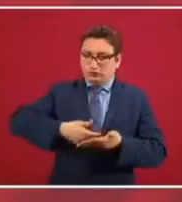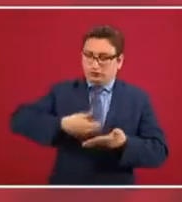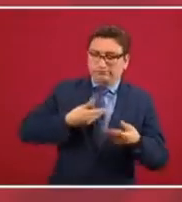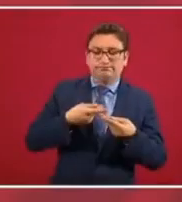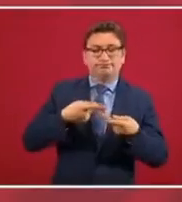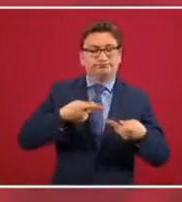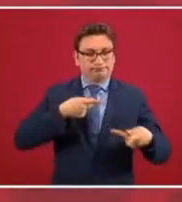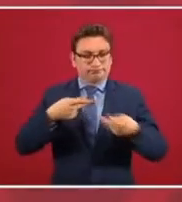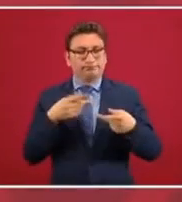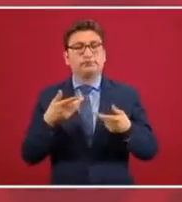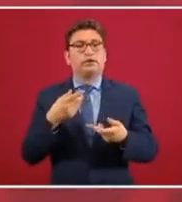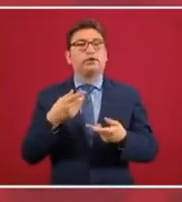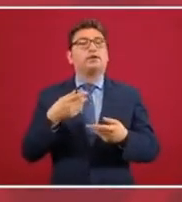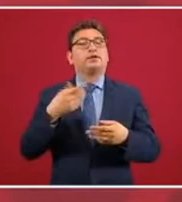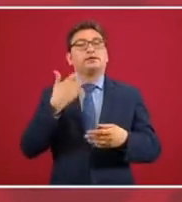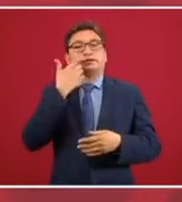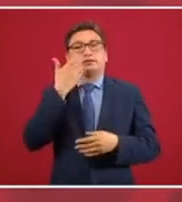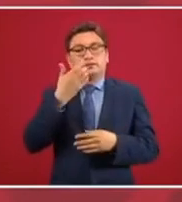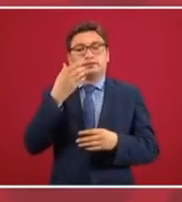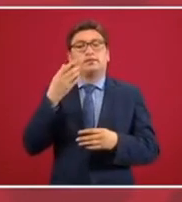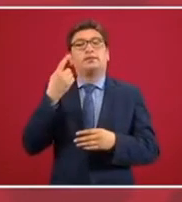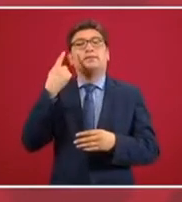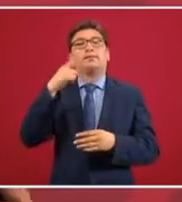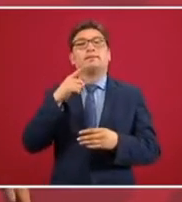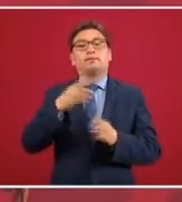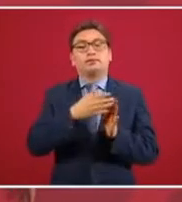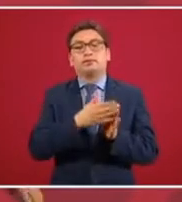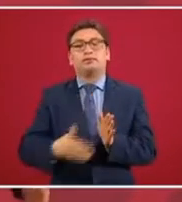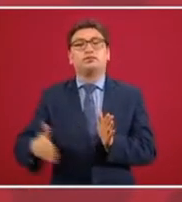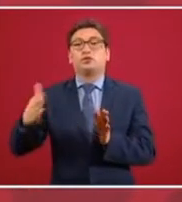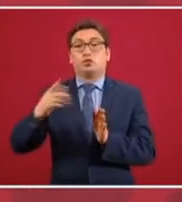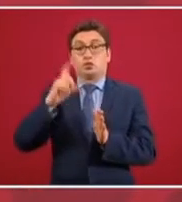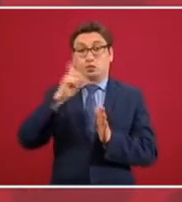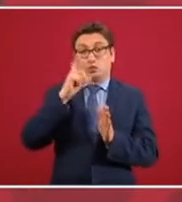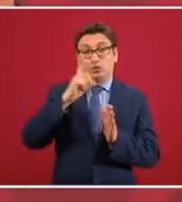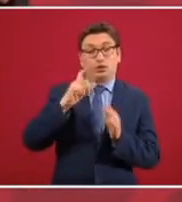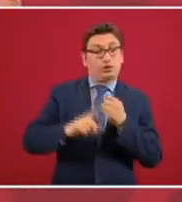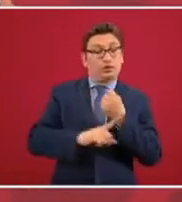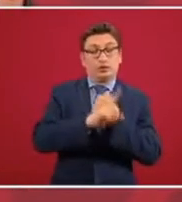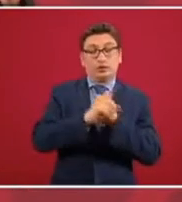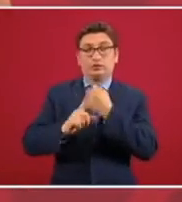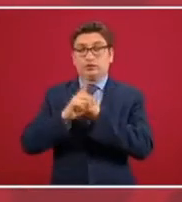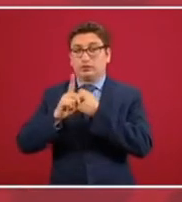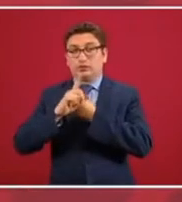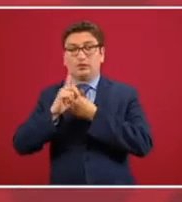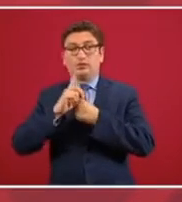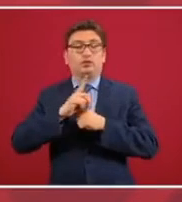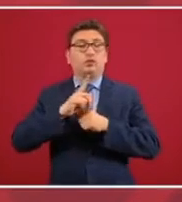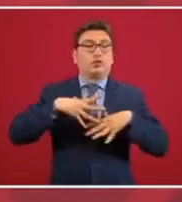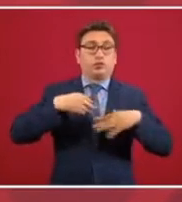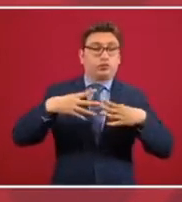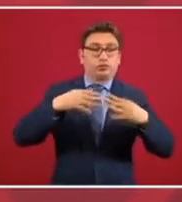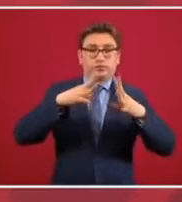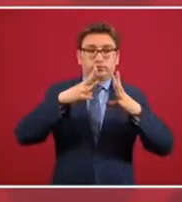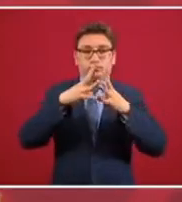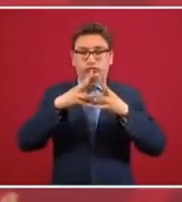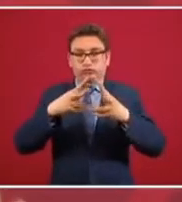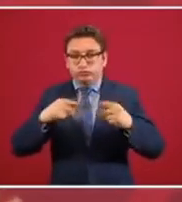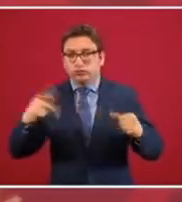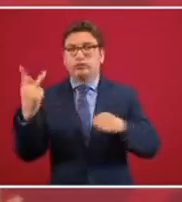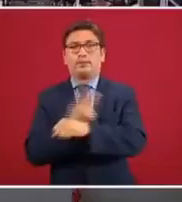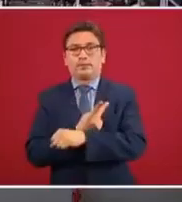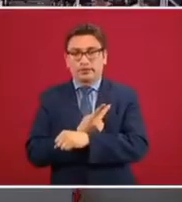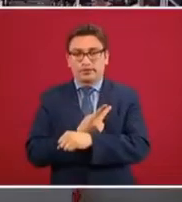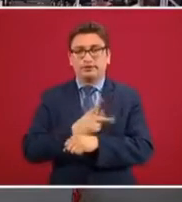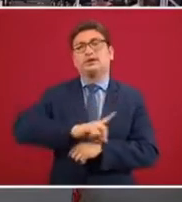terminando la contingencia, empiece la reactivación económica con otros